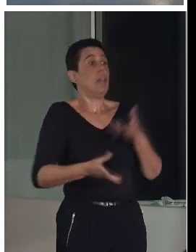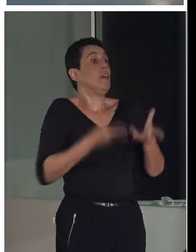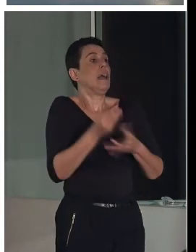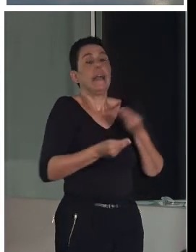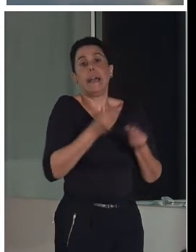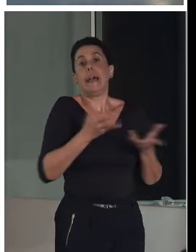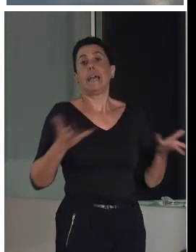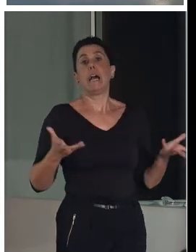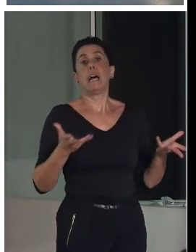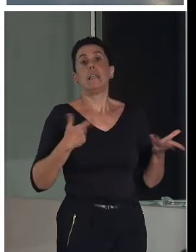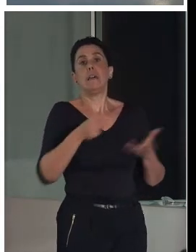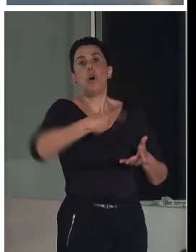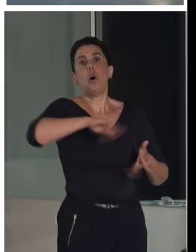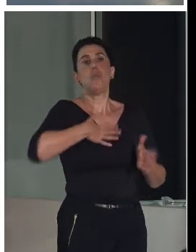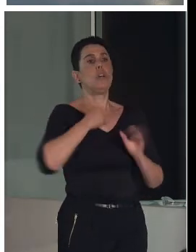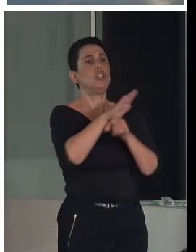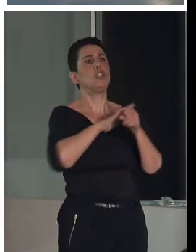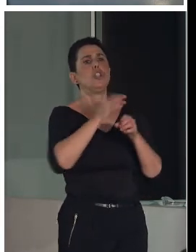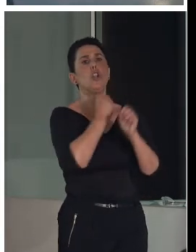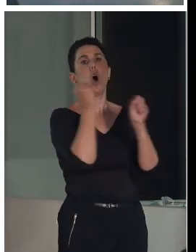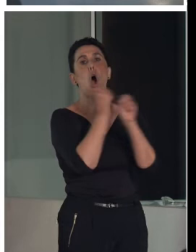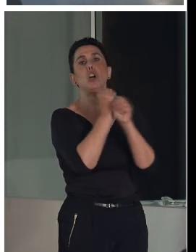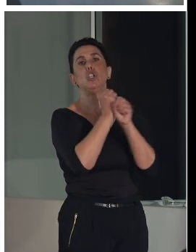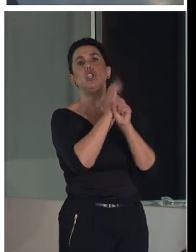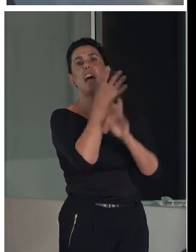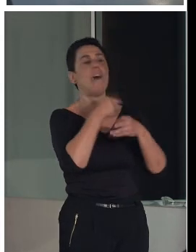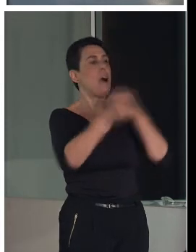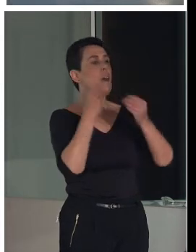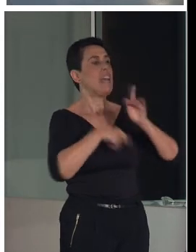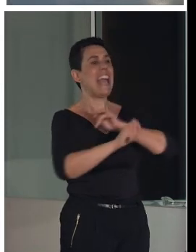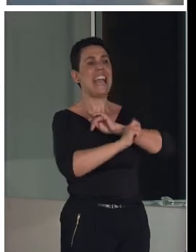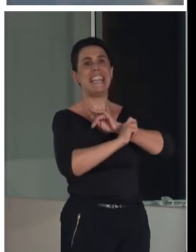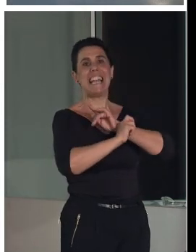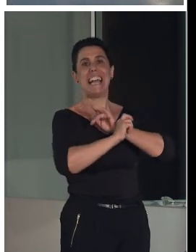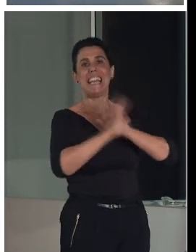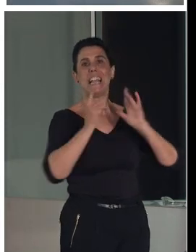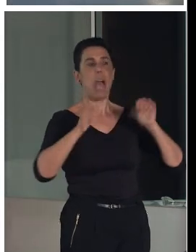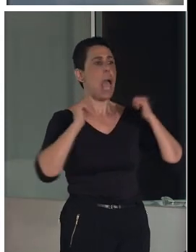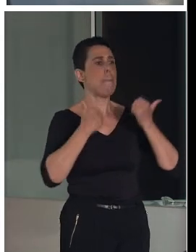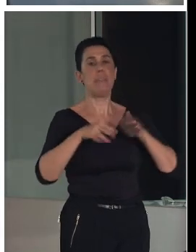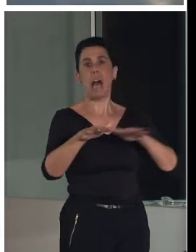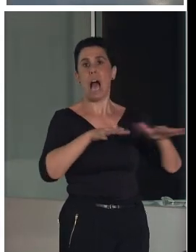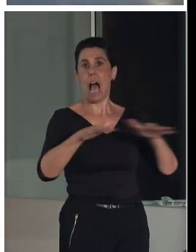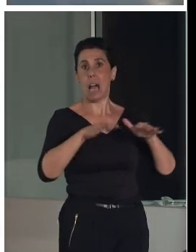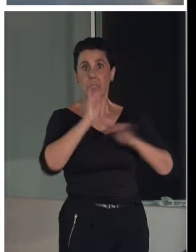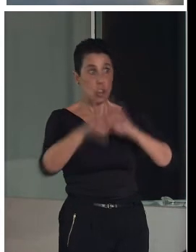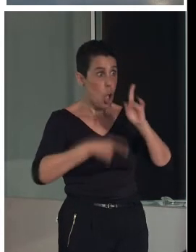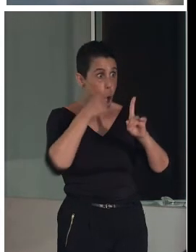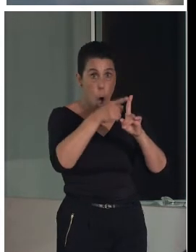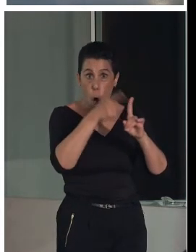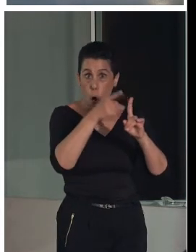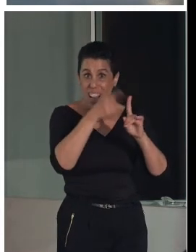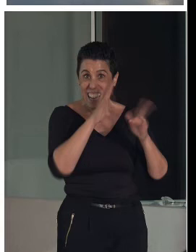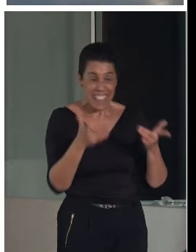fundamentalmente está basado en el desarrollo de estrategias, la puesta en marcha de acciones en las que el patrimonio histórico-artístico se amarca y tenga impacto